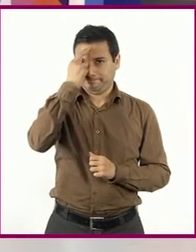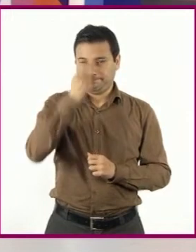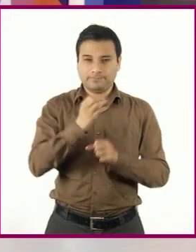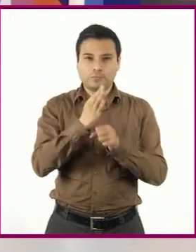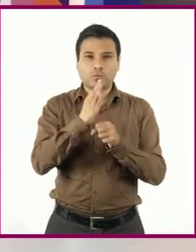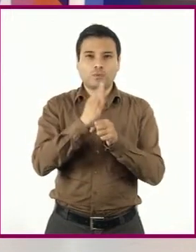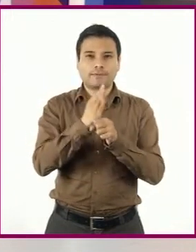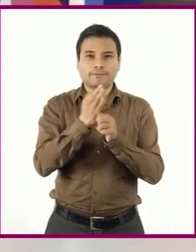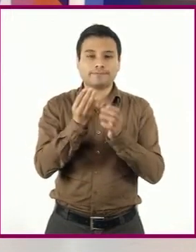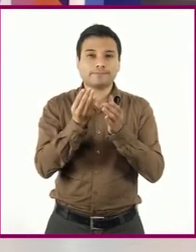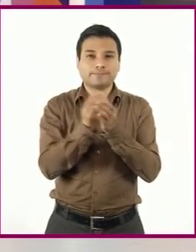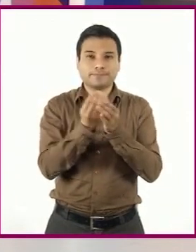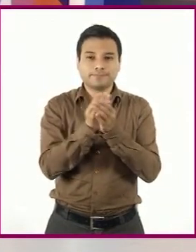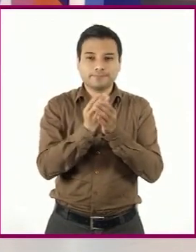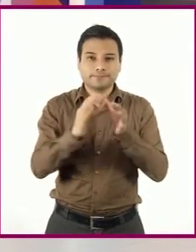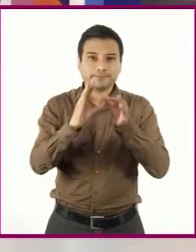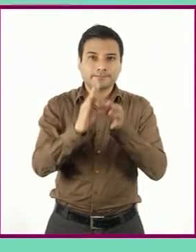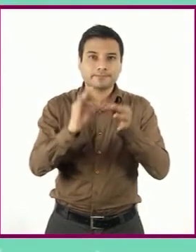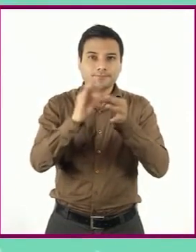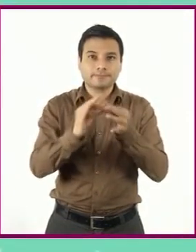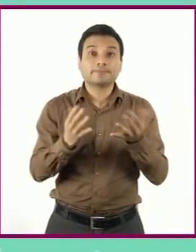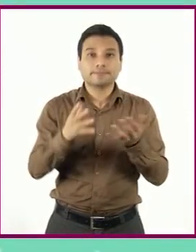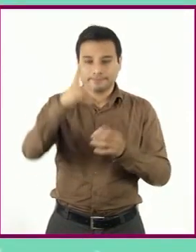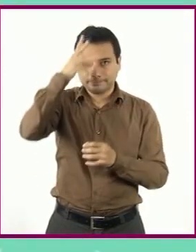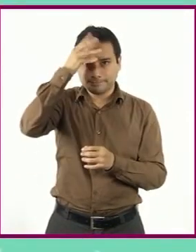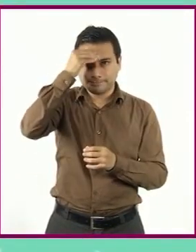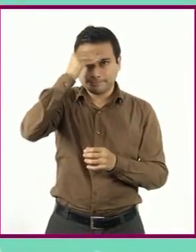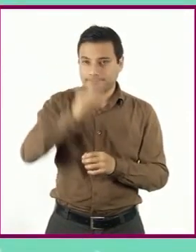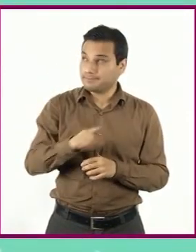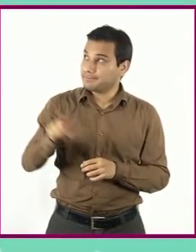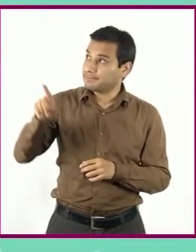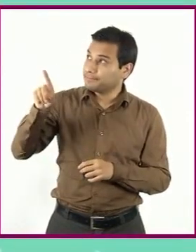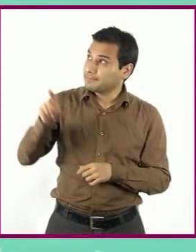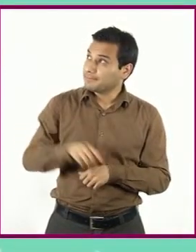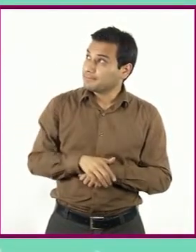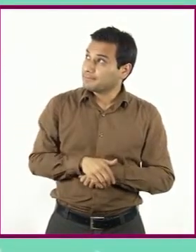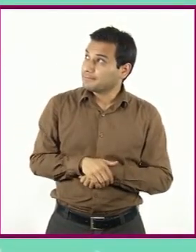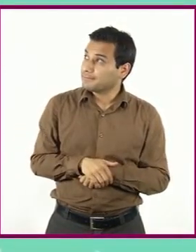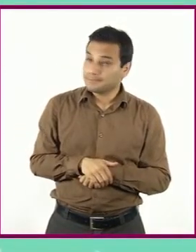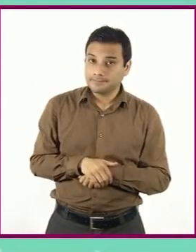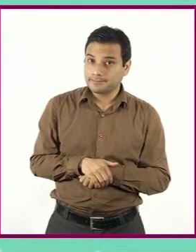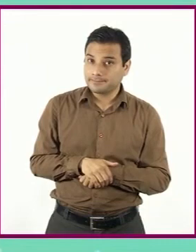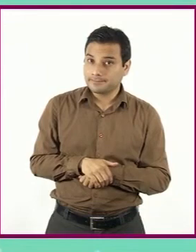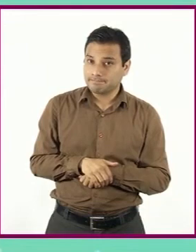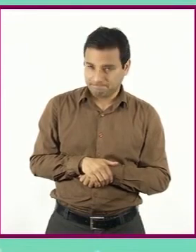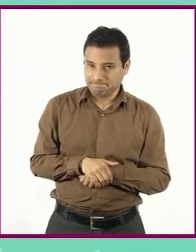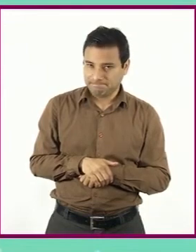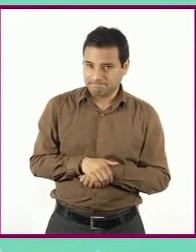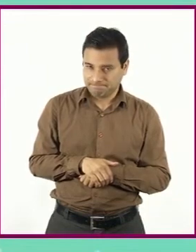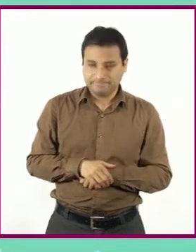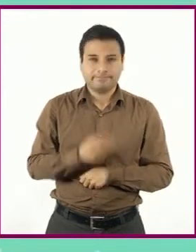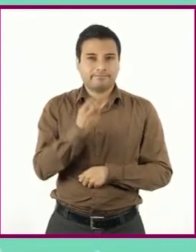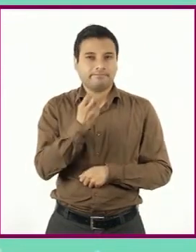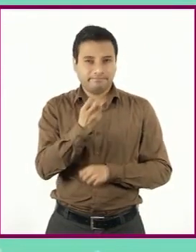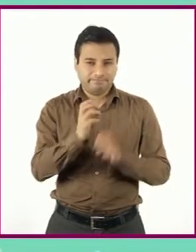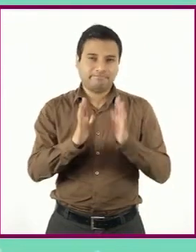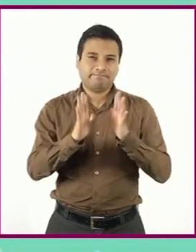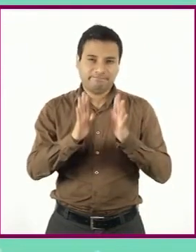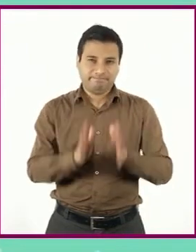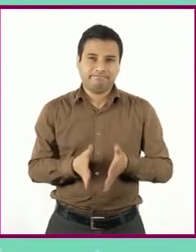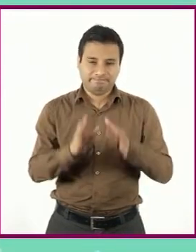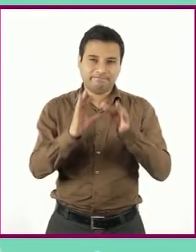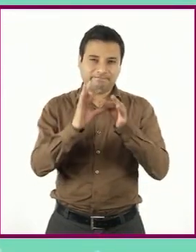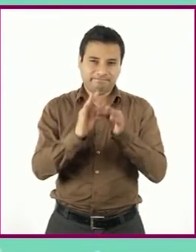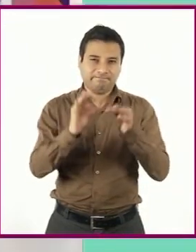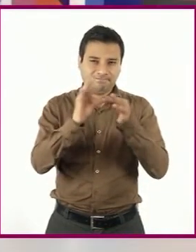trabajado el aprendizaje esperado. Sistematiza los pasajes más relevantes de su vida para